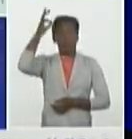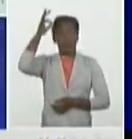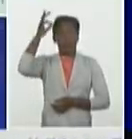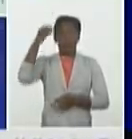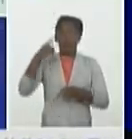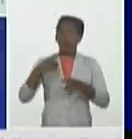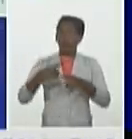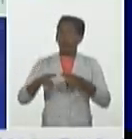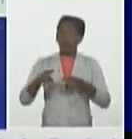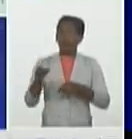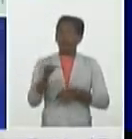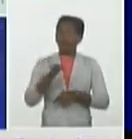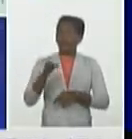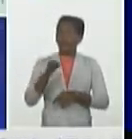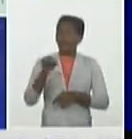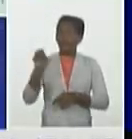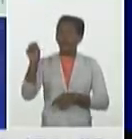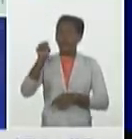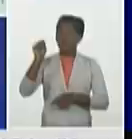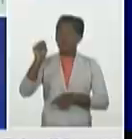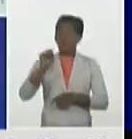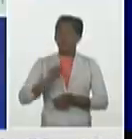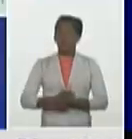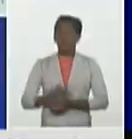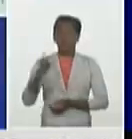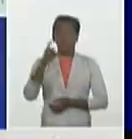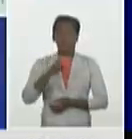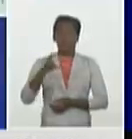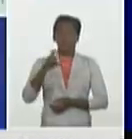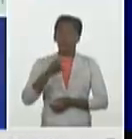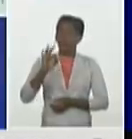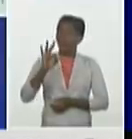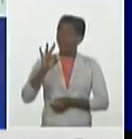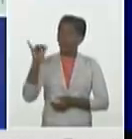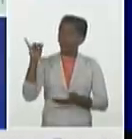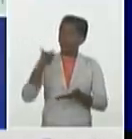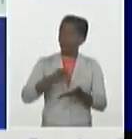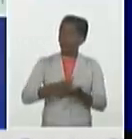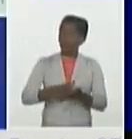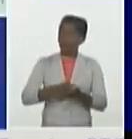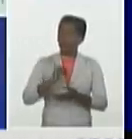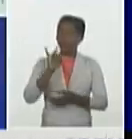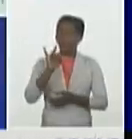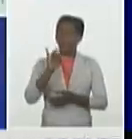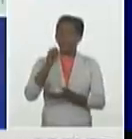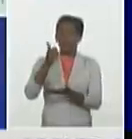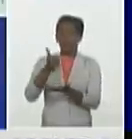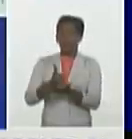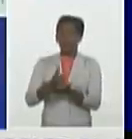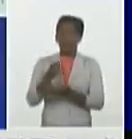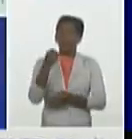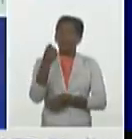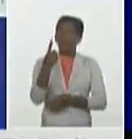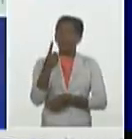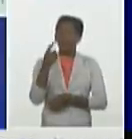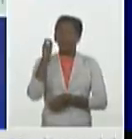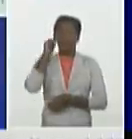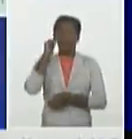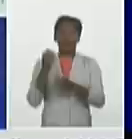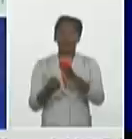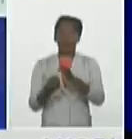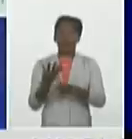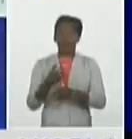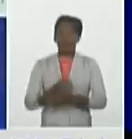Camagüey se diagnostican 8 casos importados 7 del municipio Camagüey y uno de Florida en Las Tunas el caso